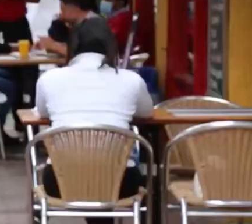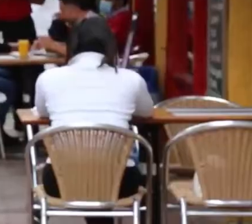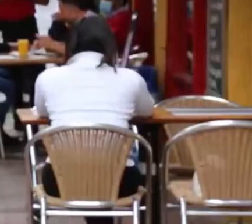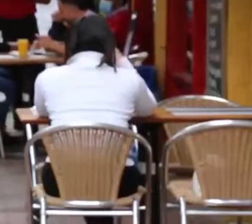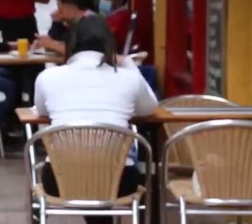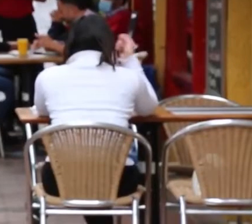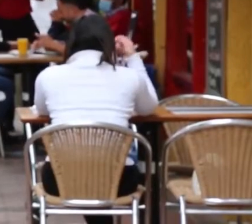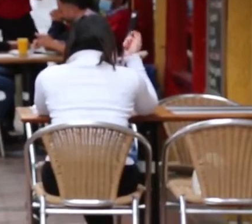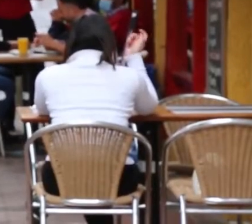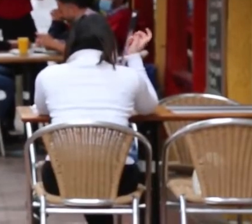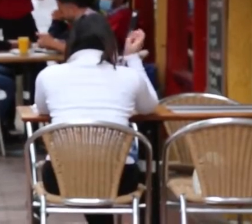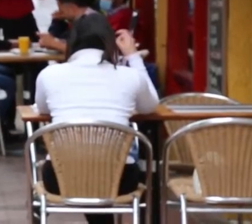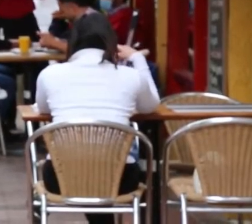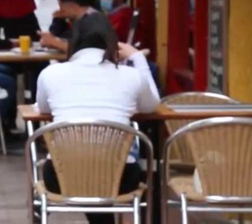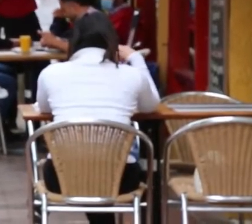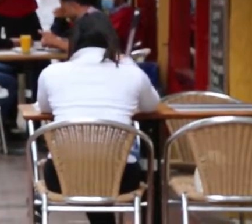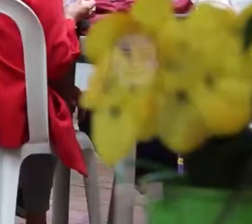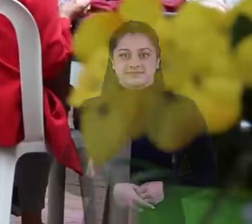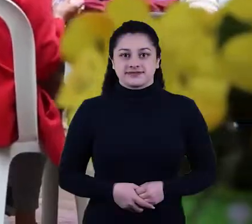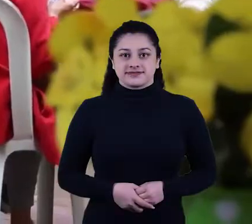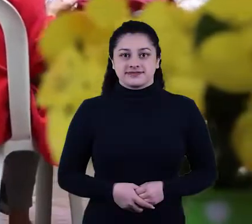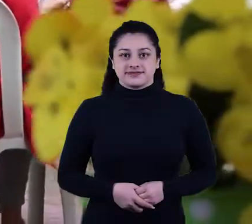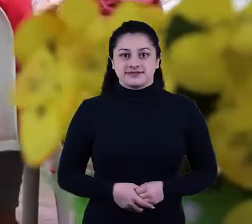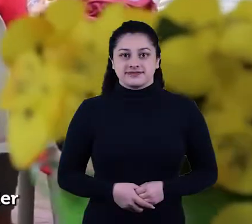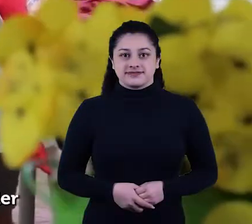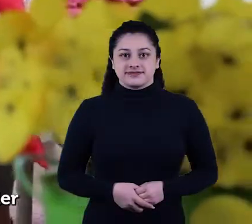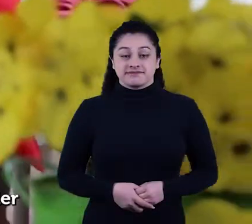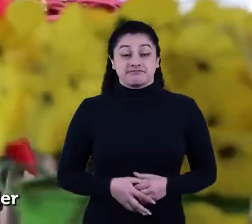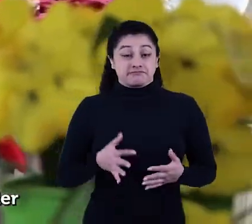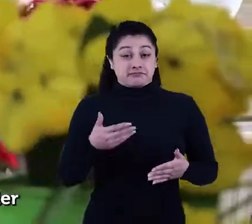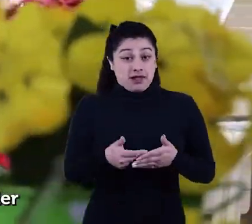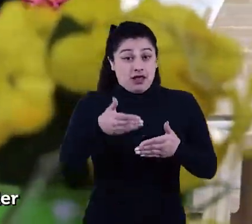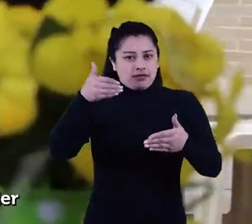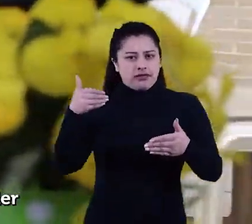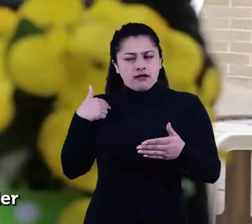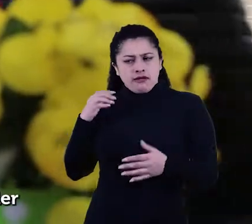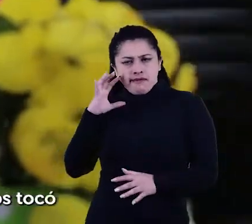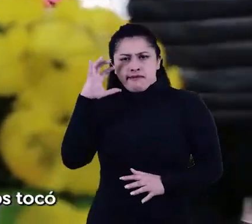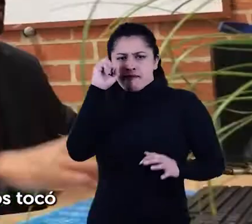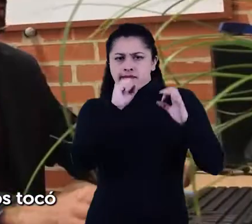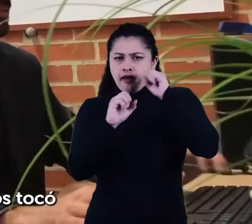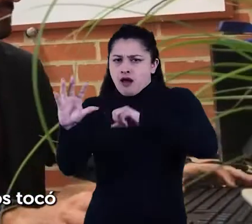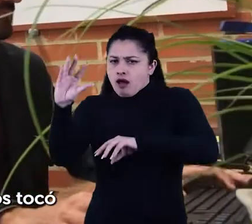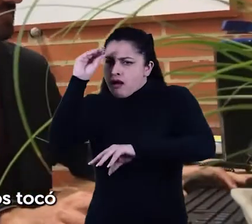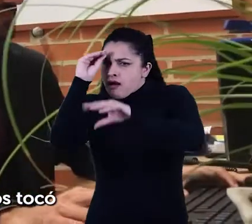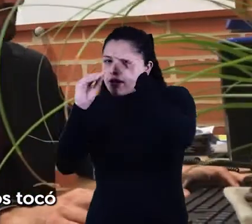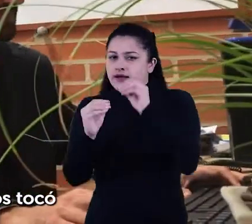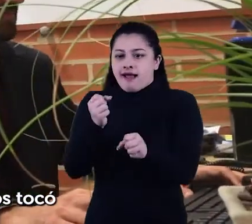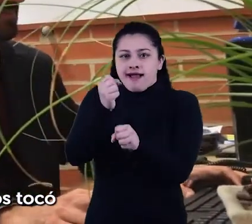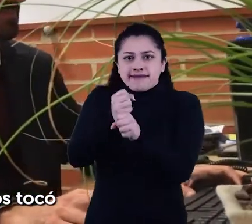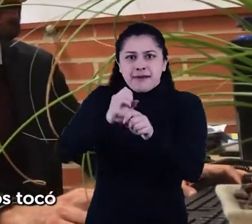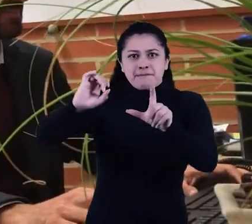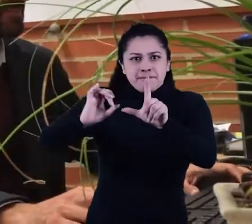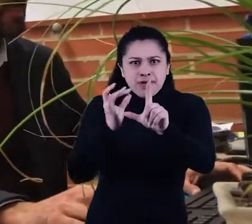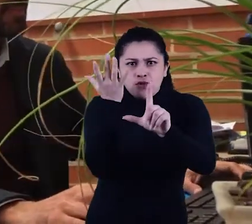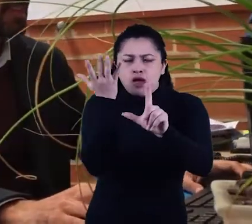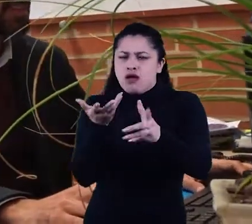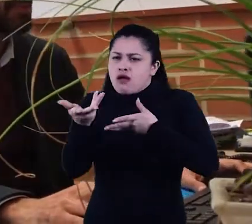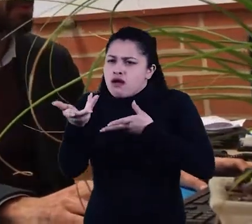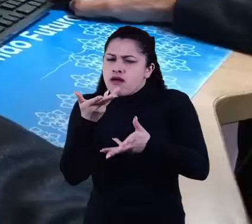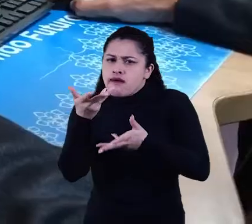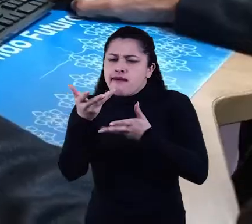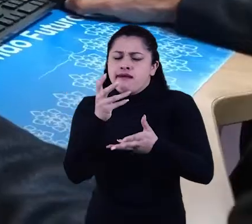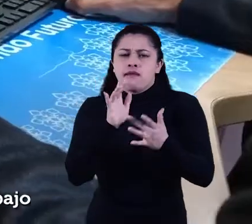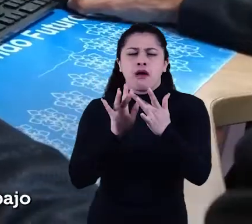¿Cómo nos tocó aprender a trabajar virtualmente? Así como nos tocó aprender a trabajar virtualmente, como nos tocó aprender